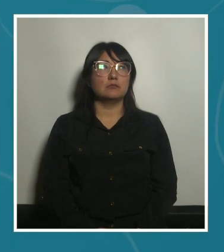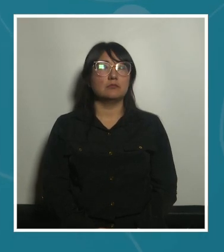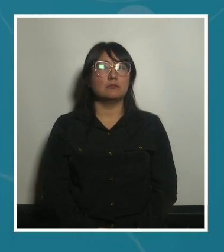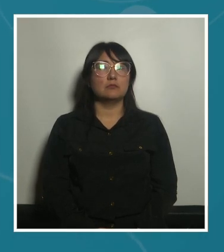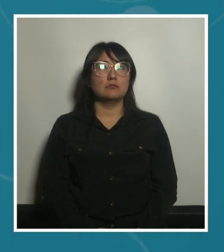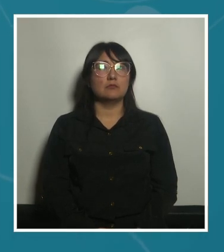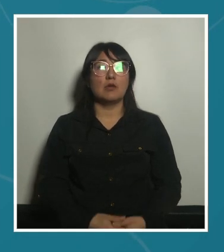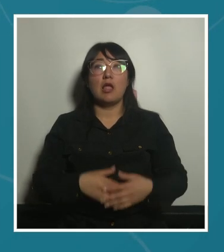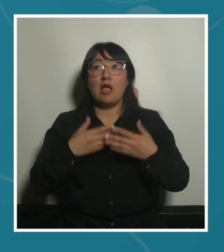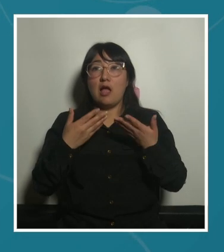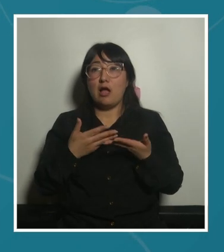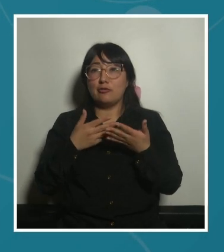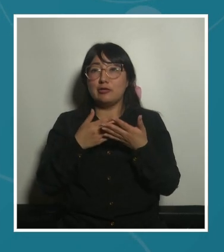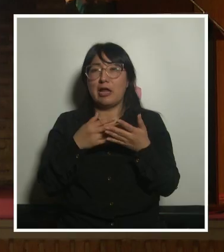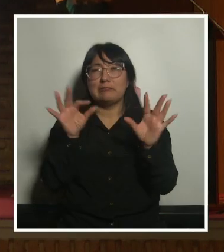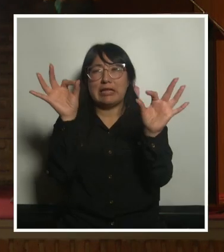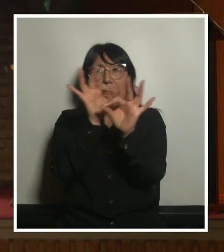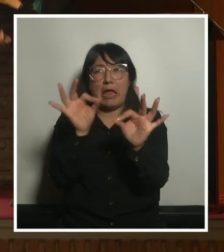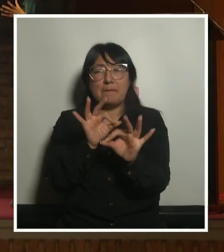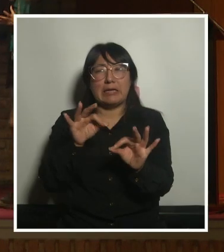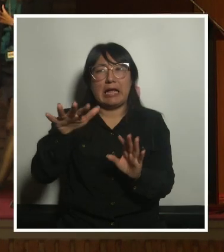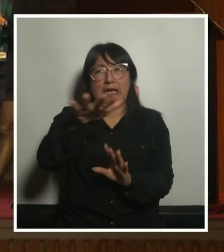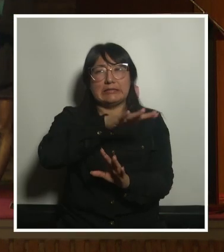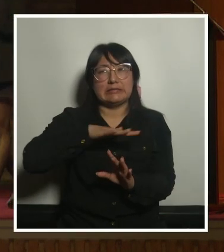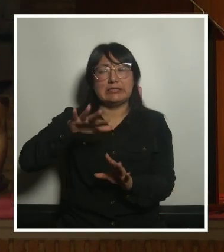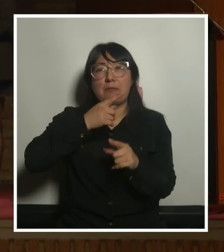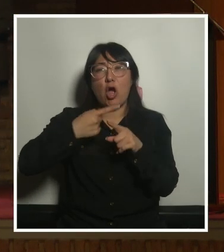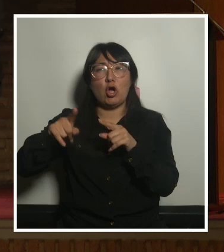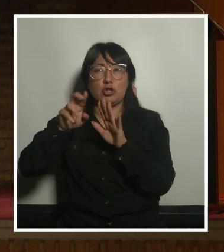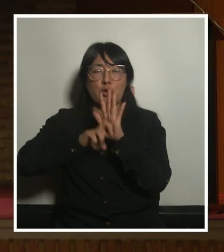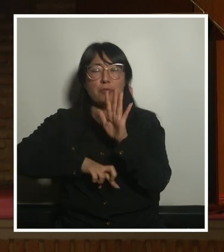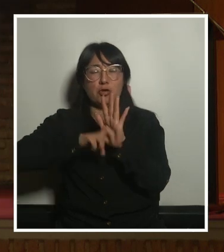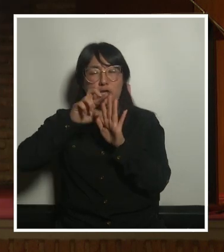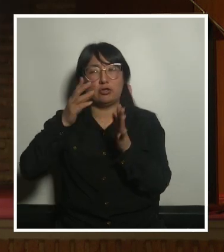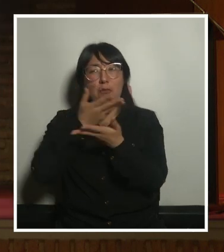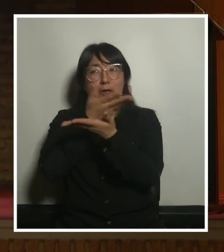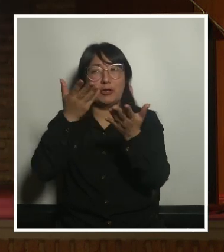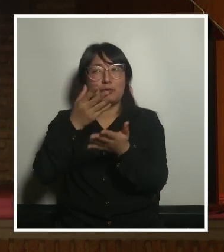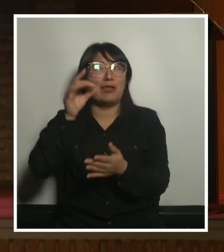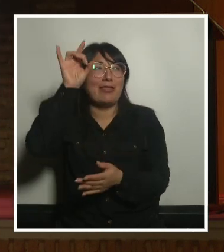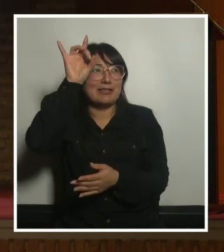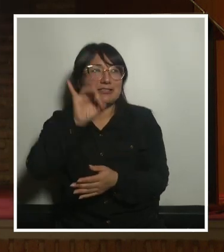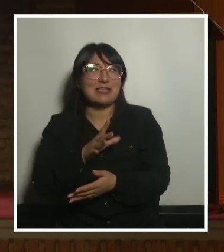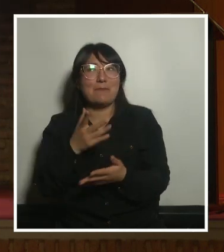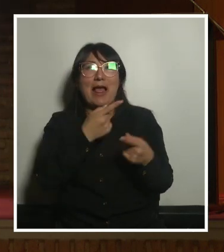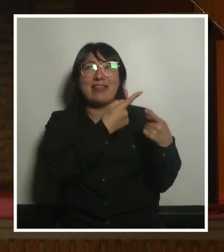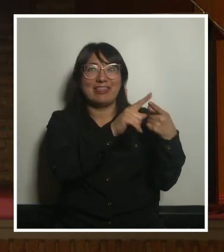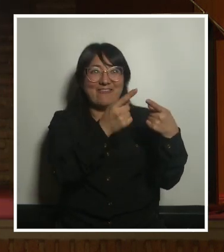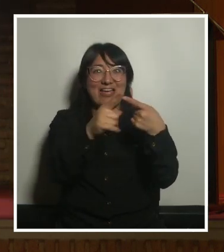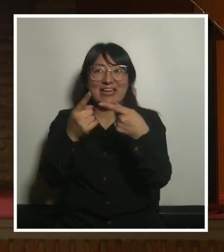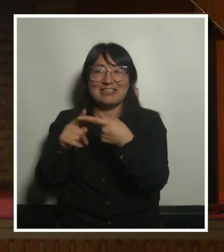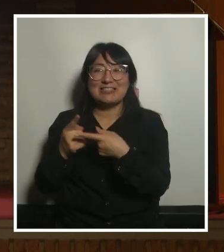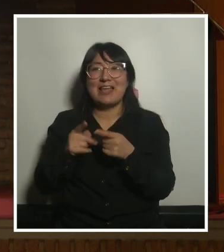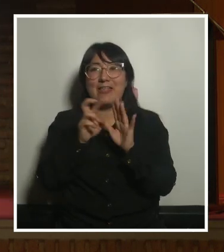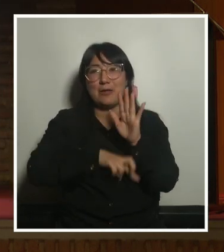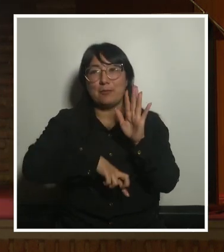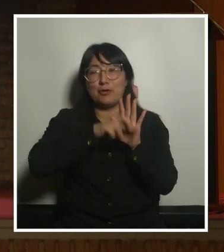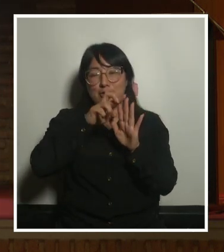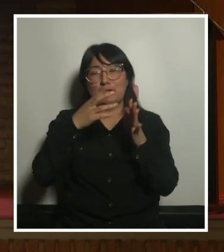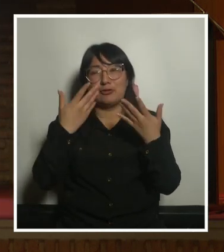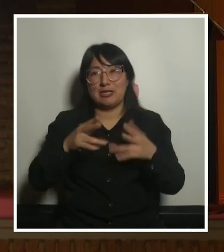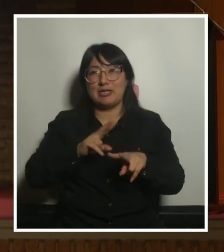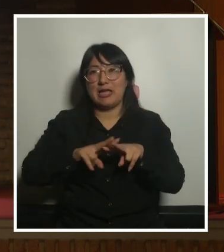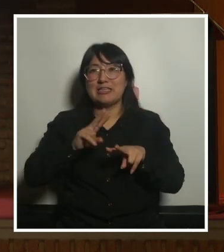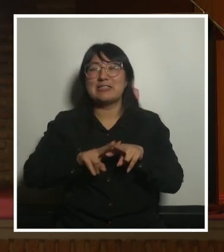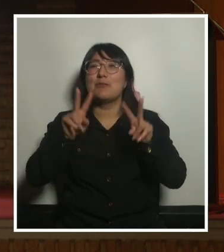voy a explicar así muy por encima otro tipo de proyectos ¿no? para que veáis la diversidad también de proyectos en los que aplicamos los